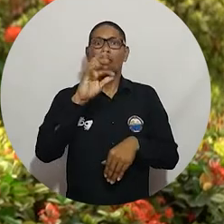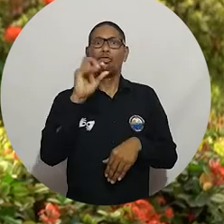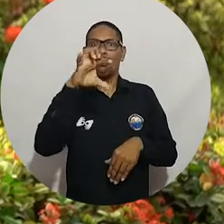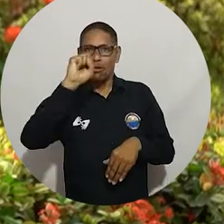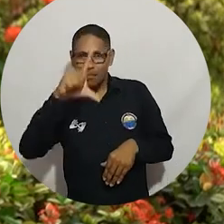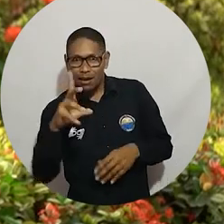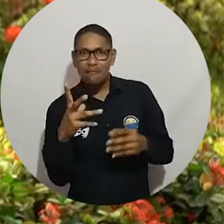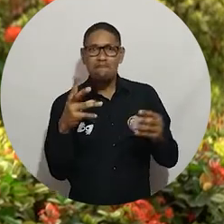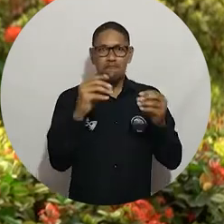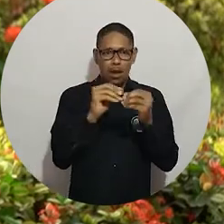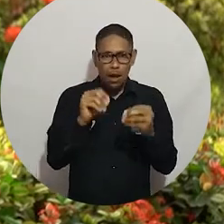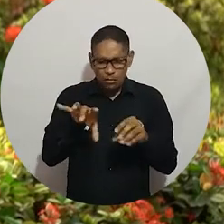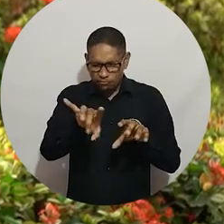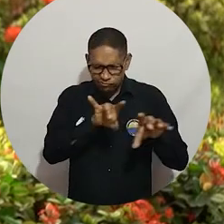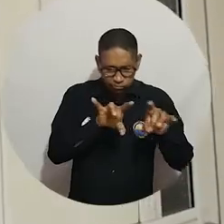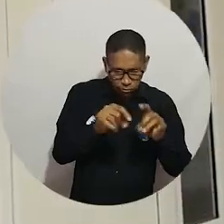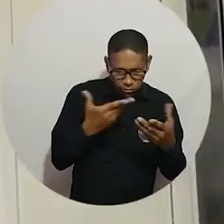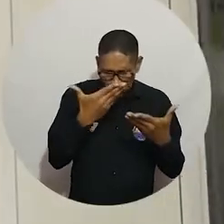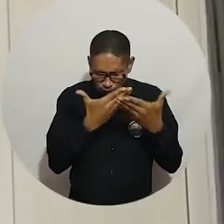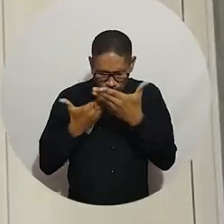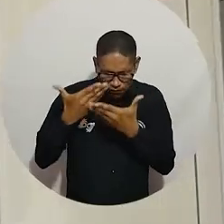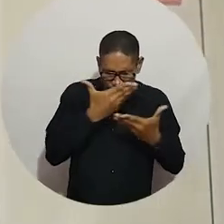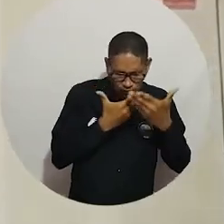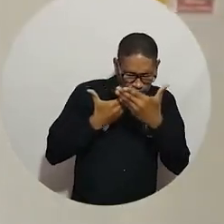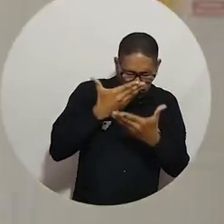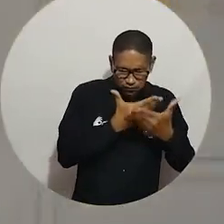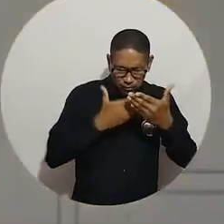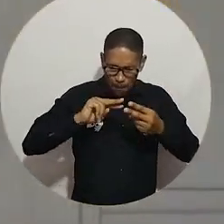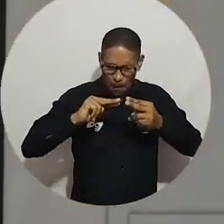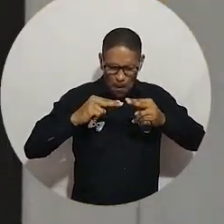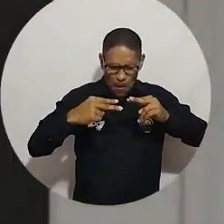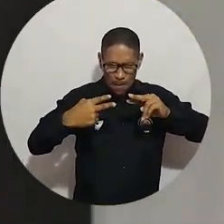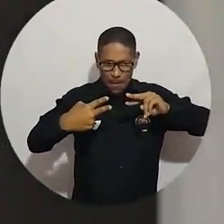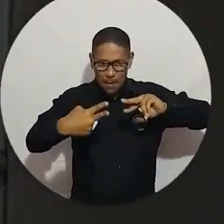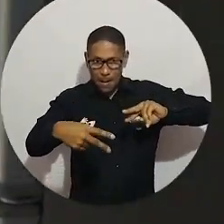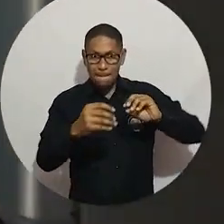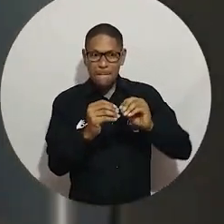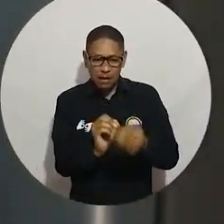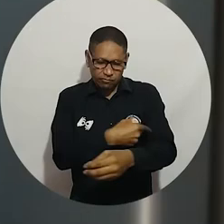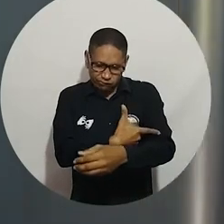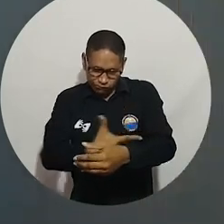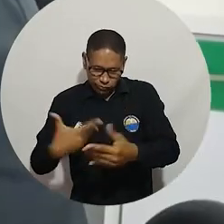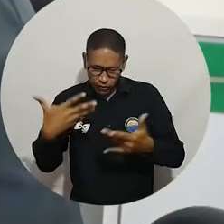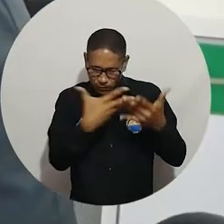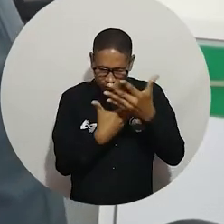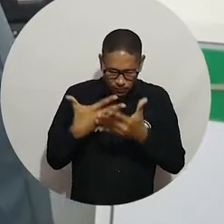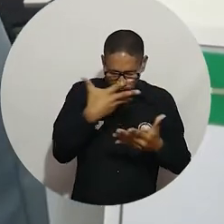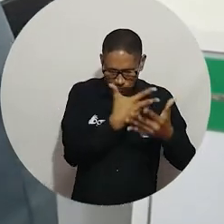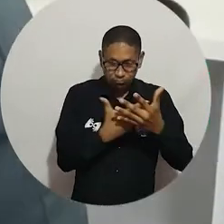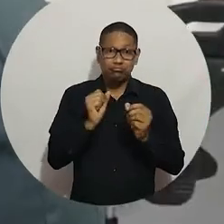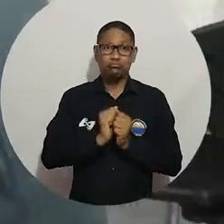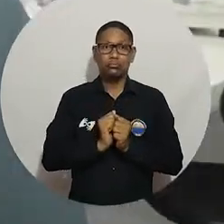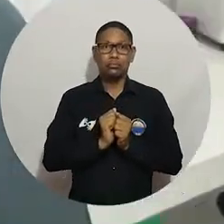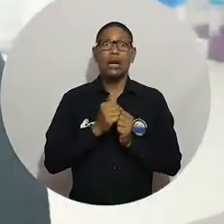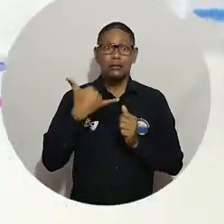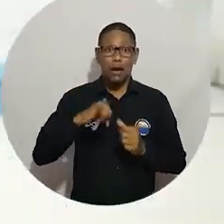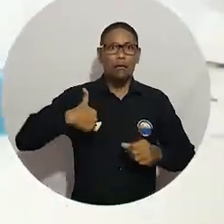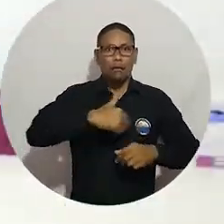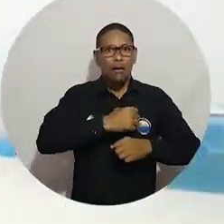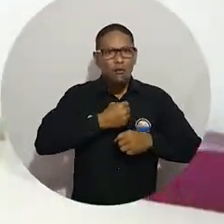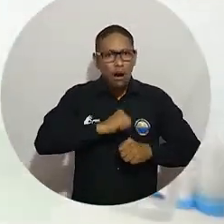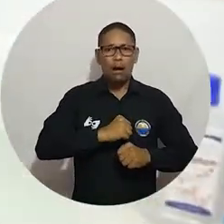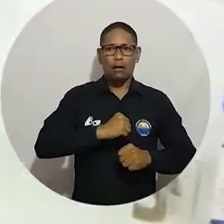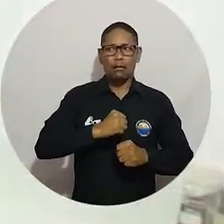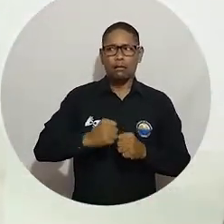muchas gracias por la paciencia, por las ganas de seguir produciendo, gracias a todo el Grupo de Infraestructura, de Administrativa y a la Vicerrectoría de Investigación